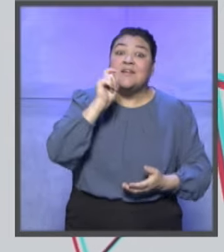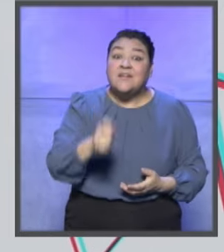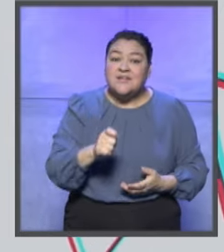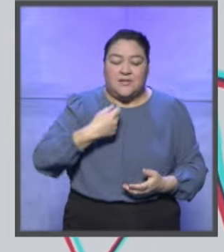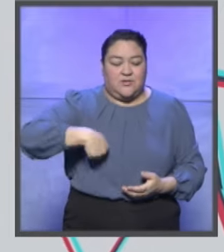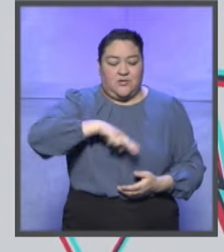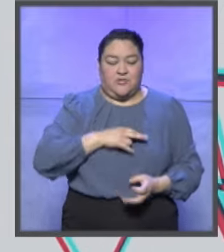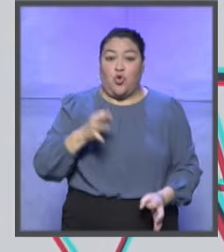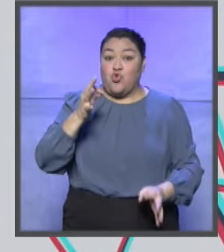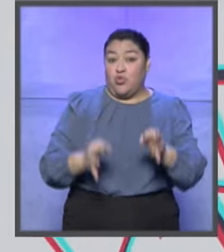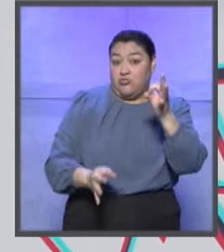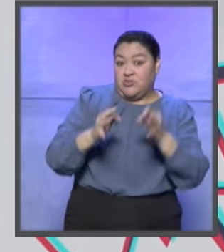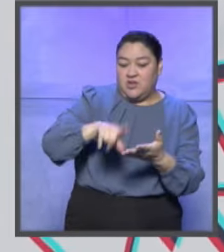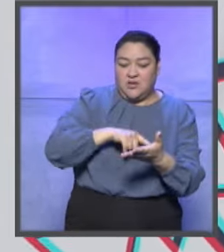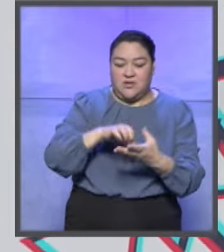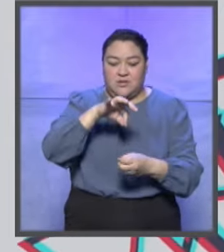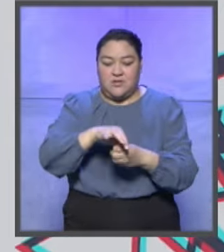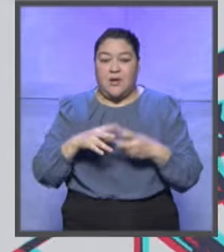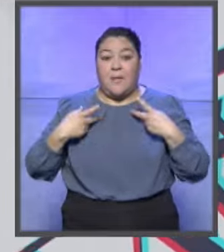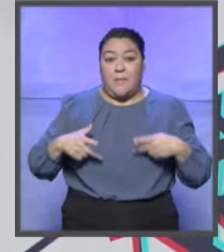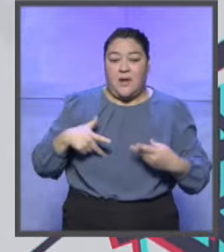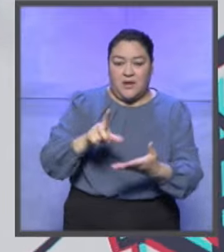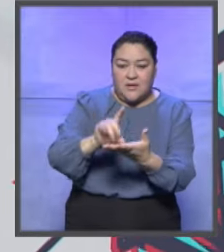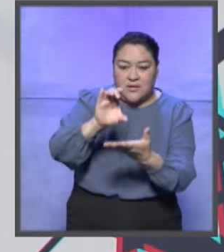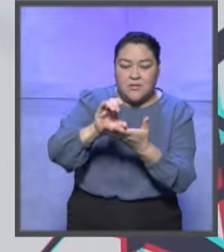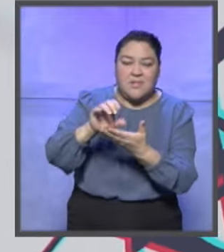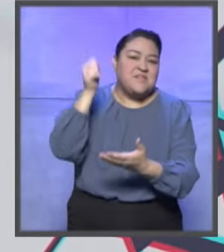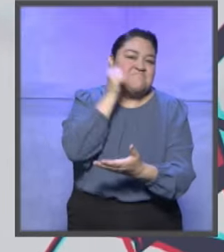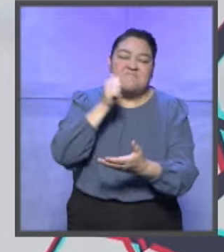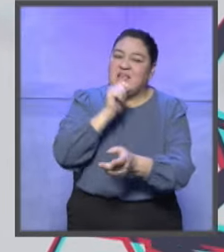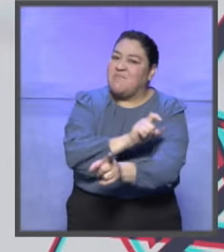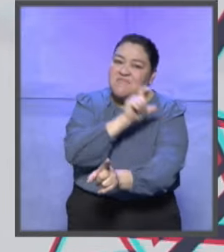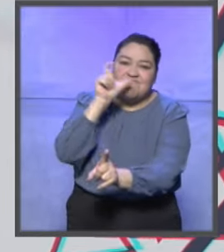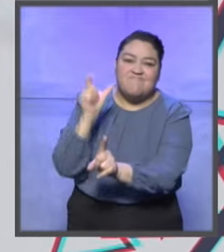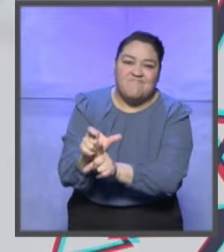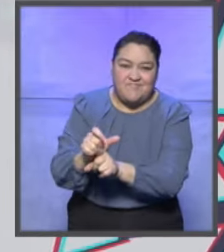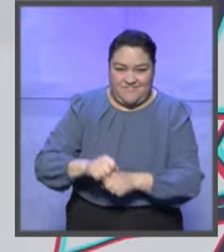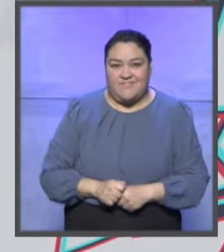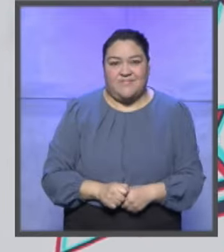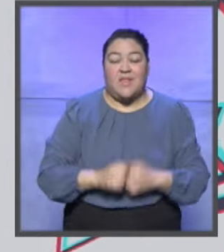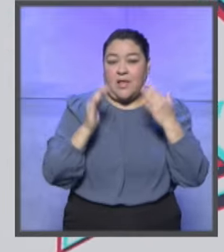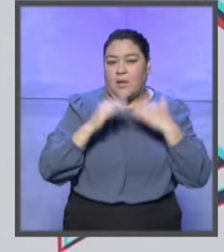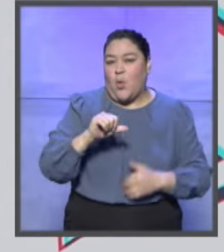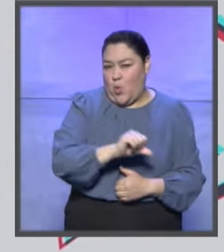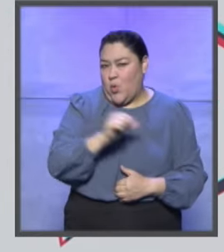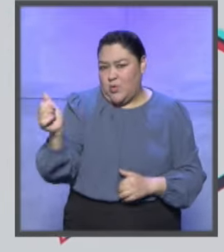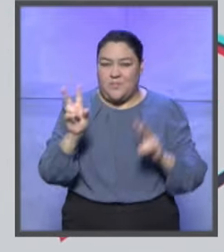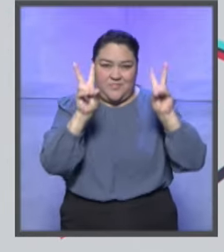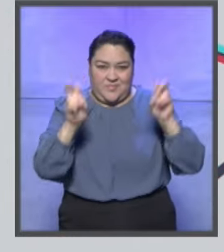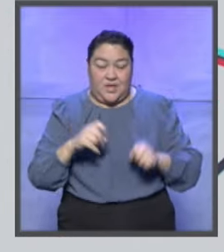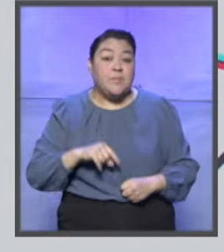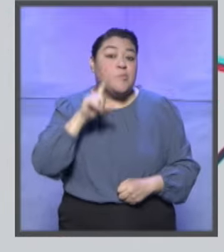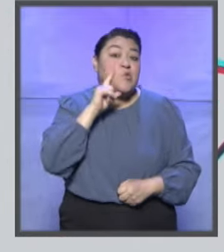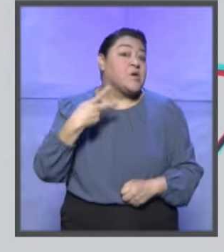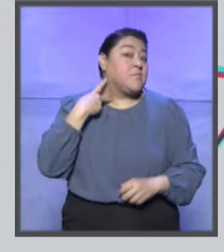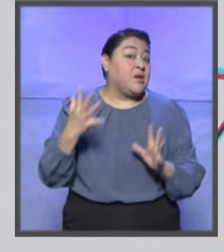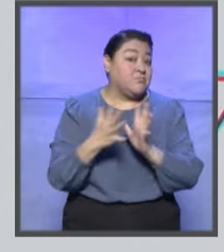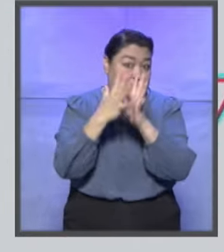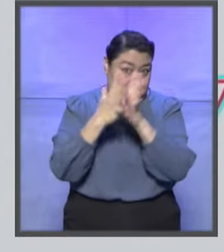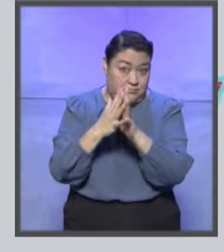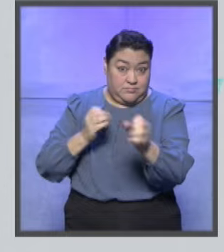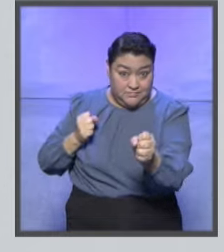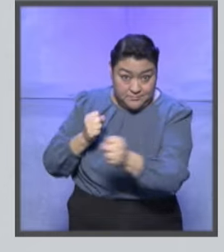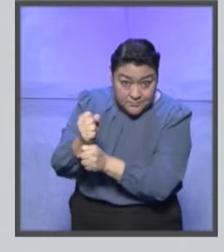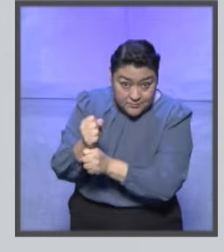general la justicia electoral es protector a este tipo de personas con discapacidad. En otros ámbitos, por ejemplo, en el tema de violencia política en razón de